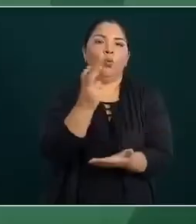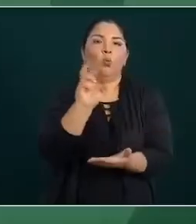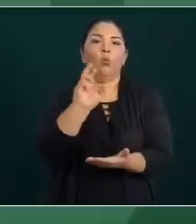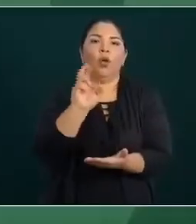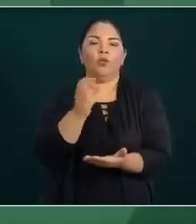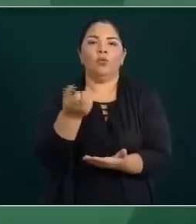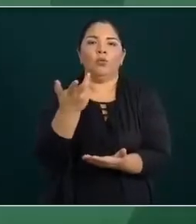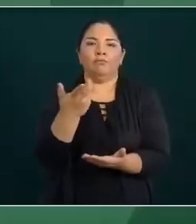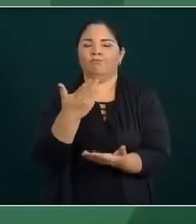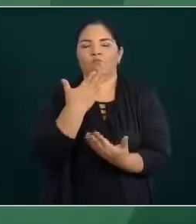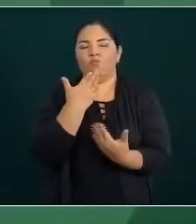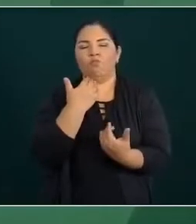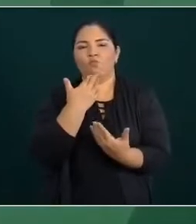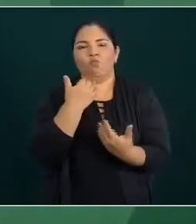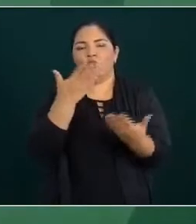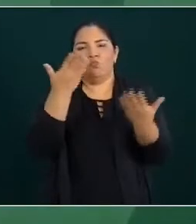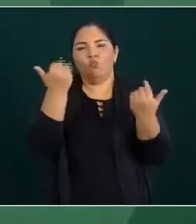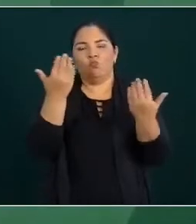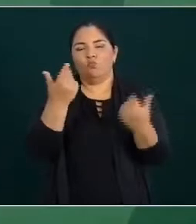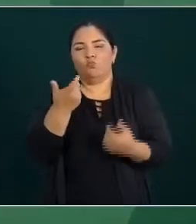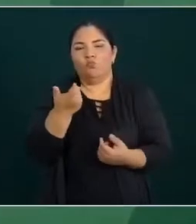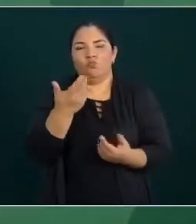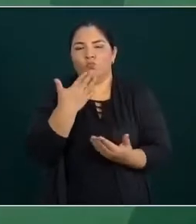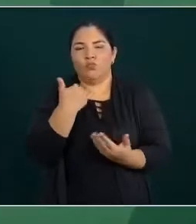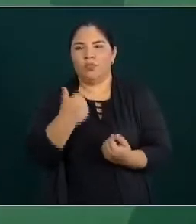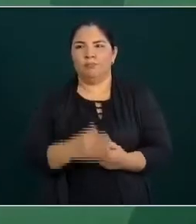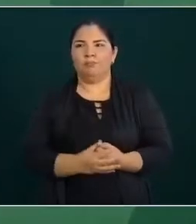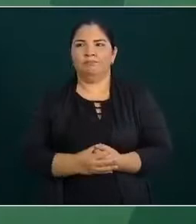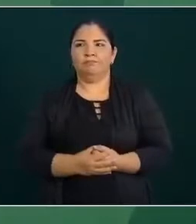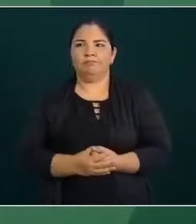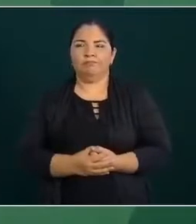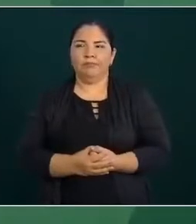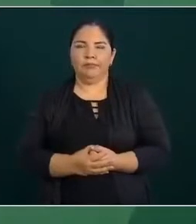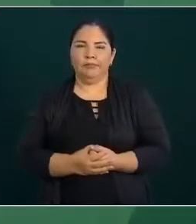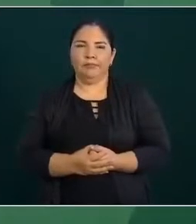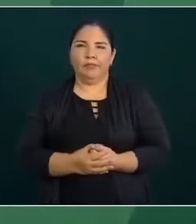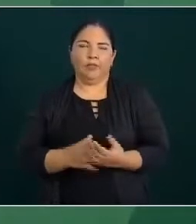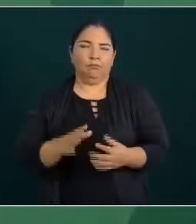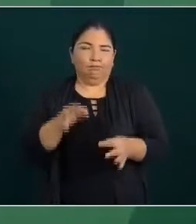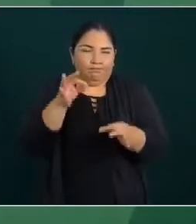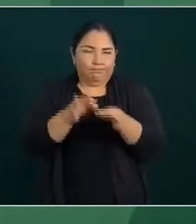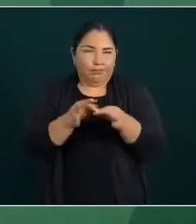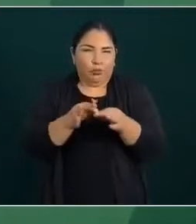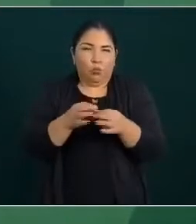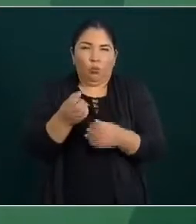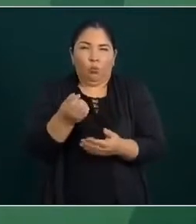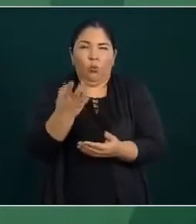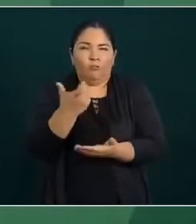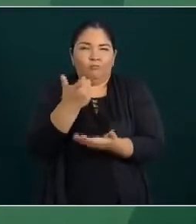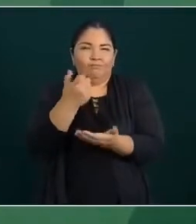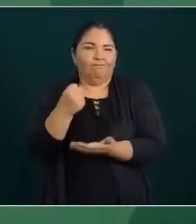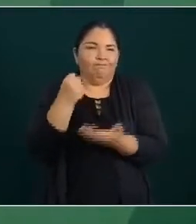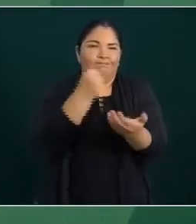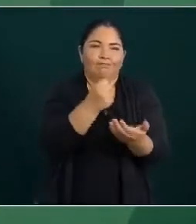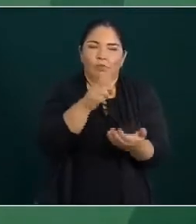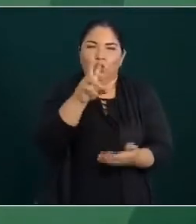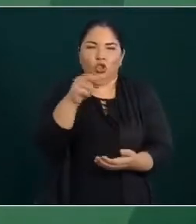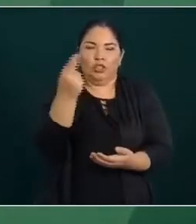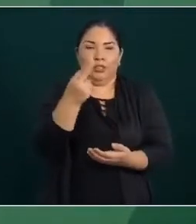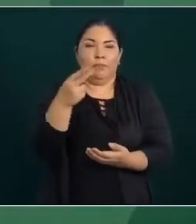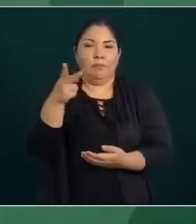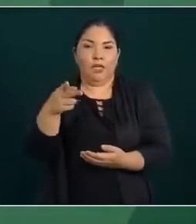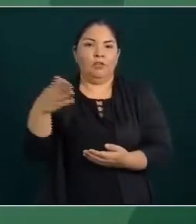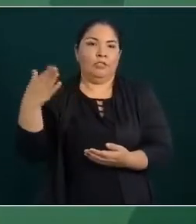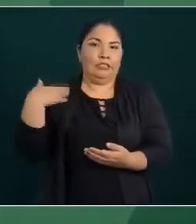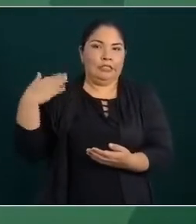exacto, pero sí es algo que me ha planteado el